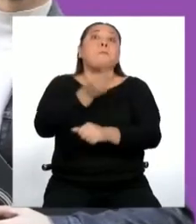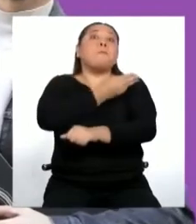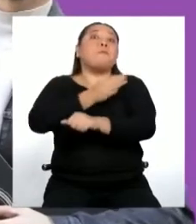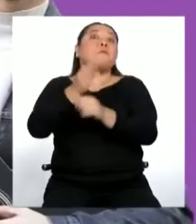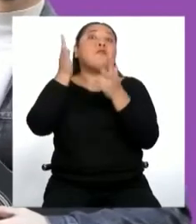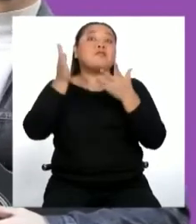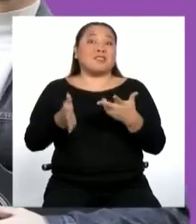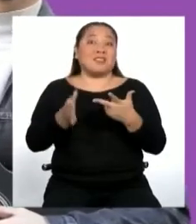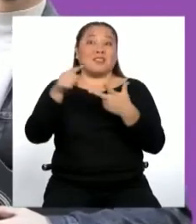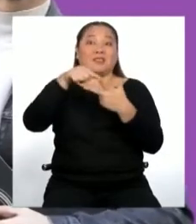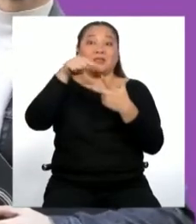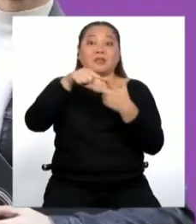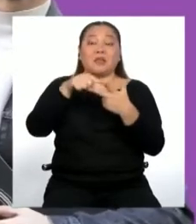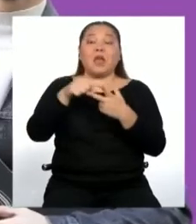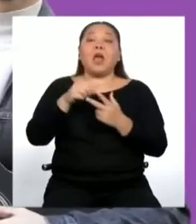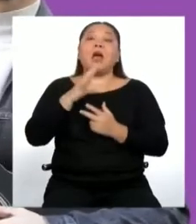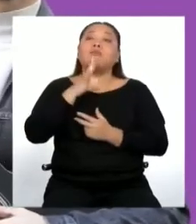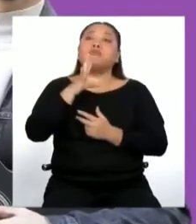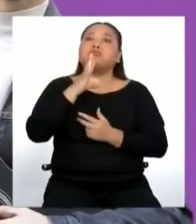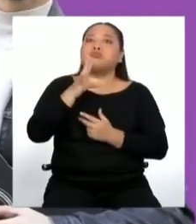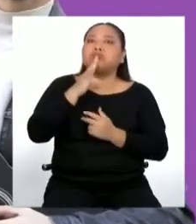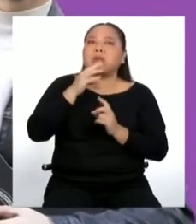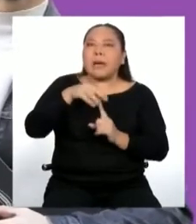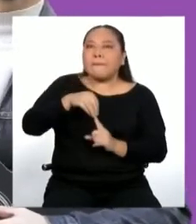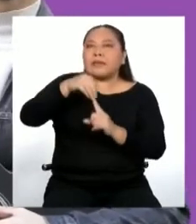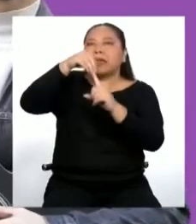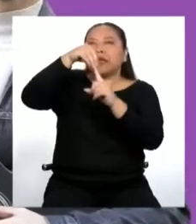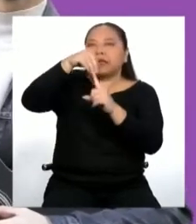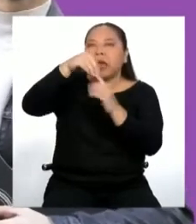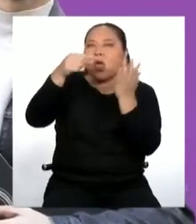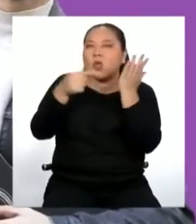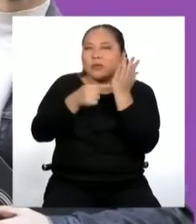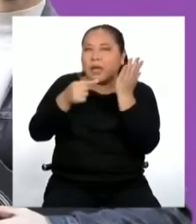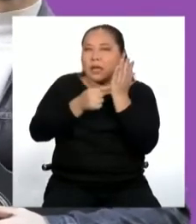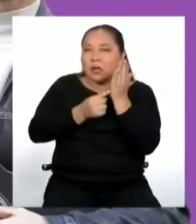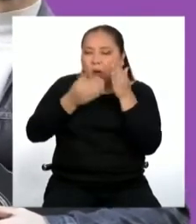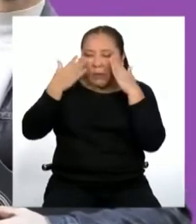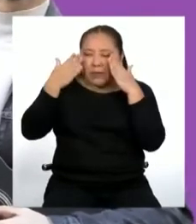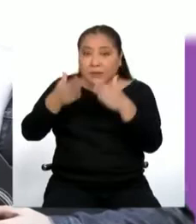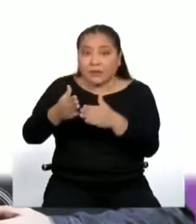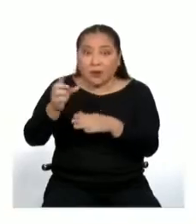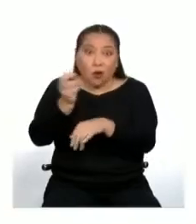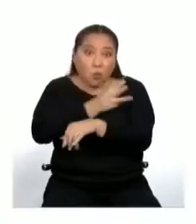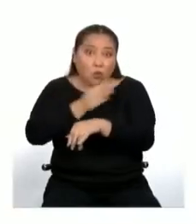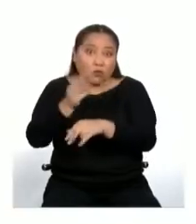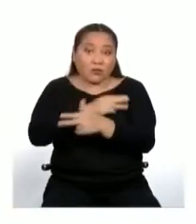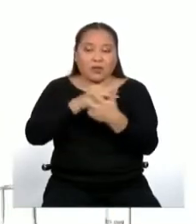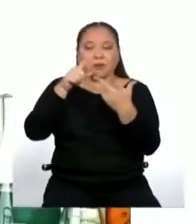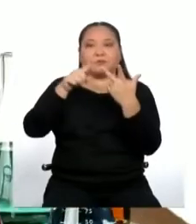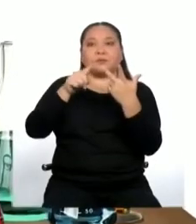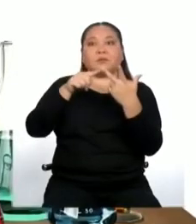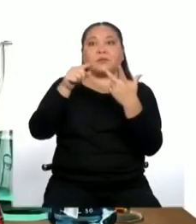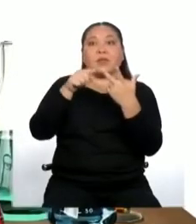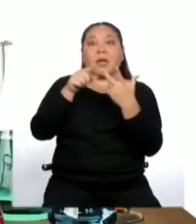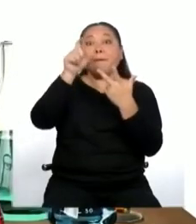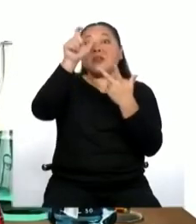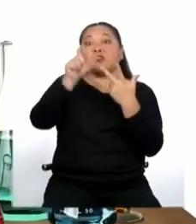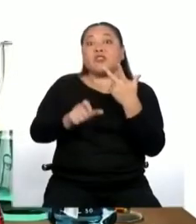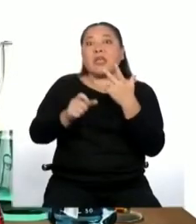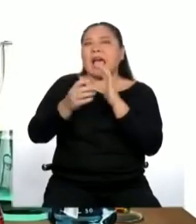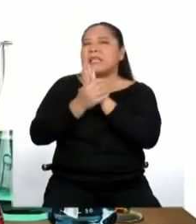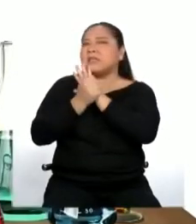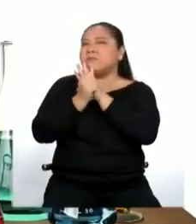tendremos que emplear un lenguaje especializado y técnico. En cambio, si no queremos dirigir a un experto en ciencias,